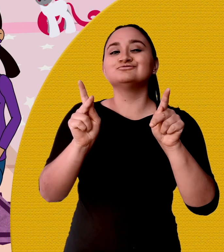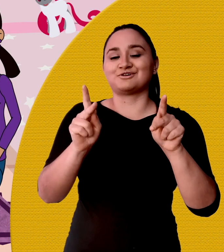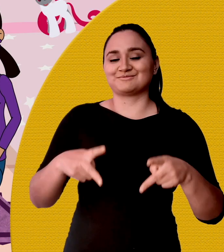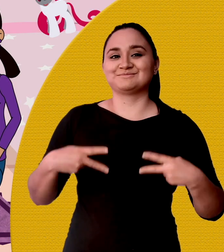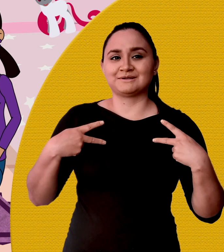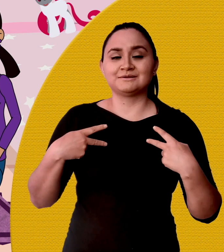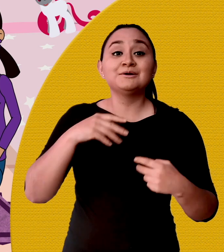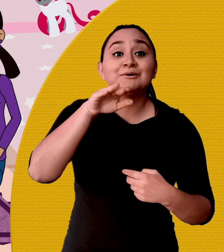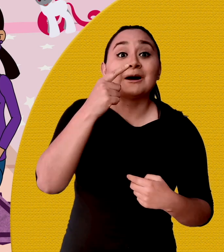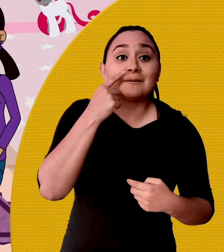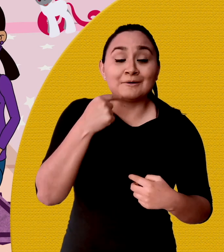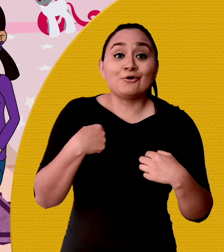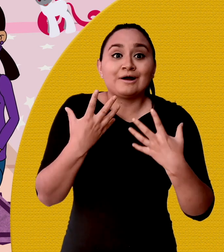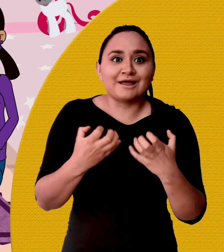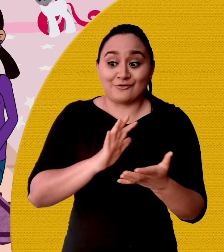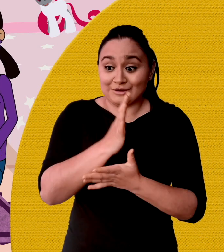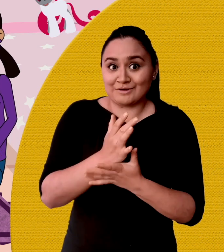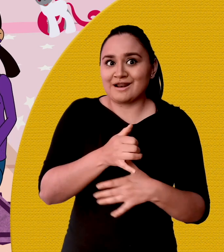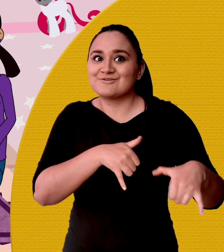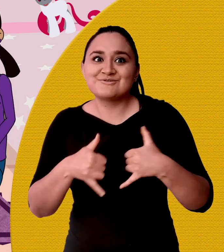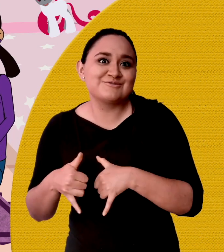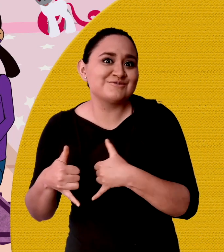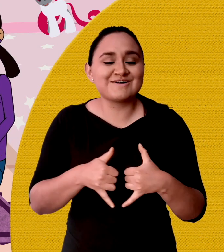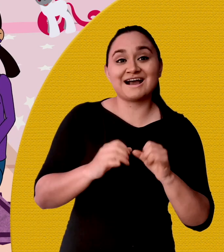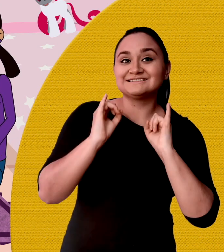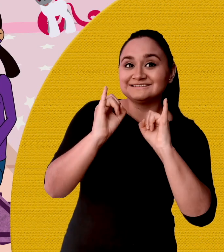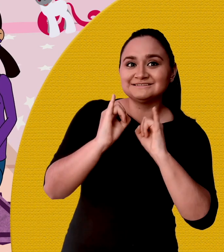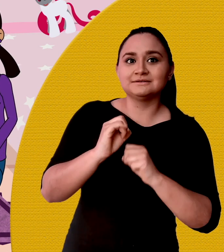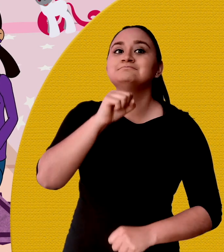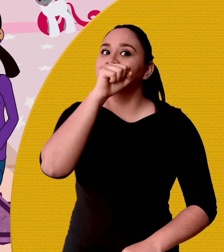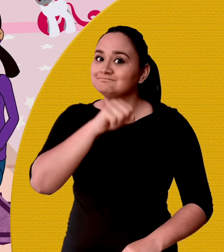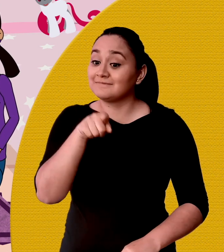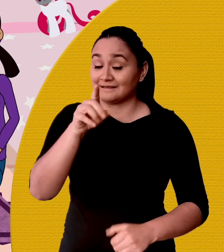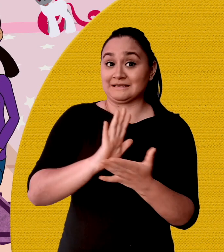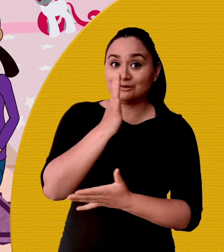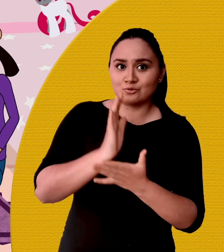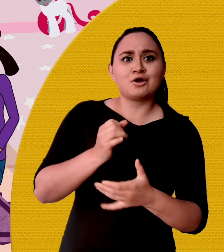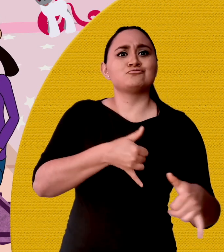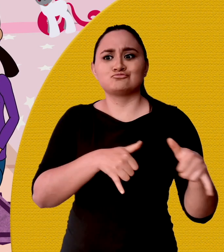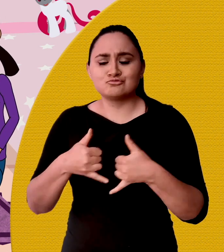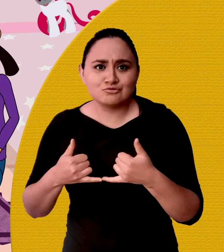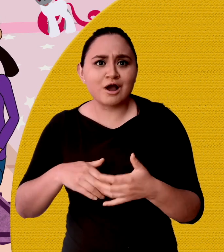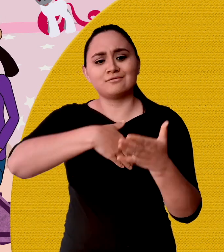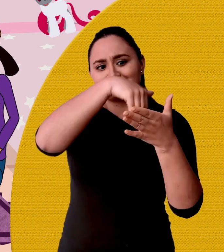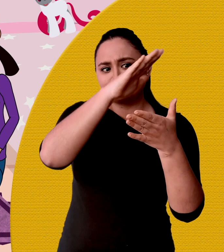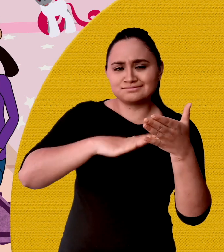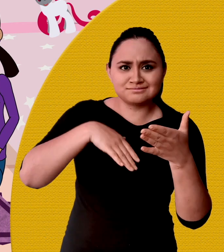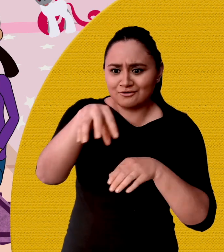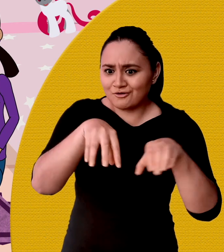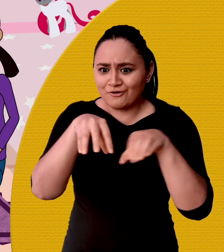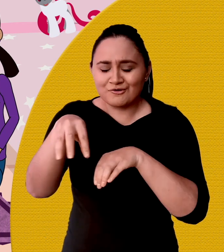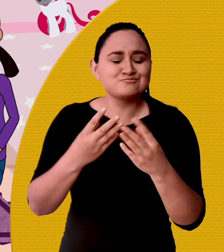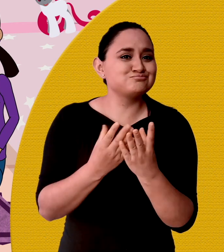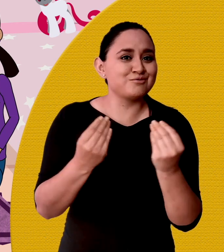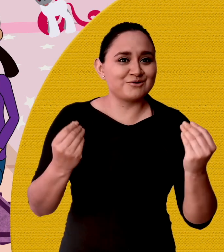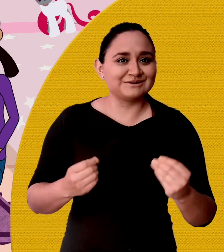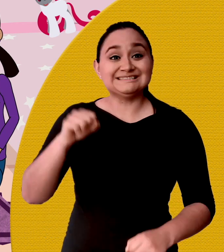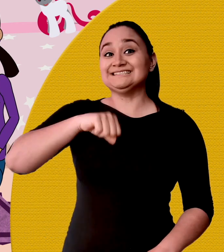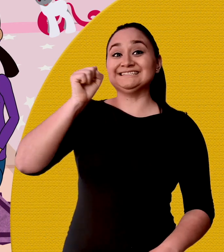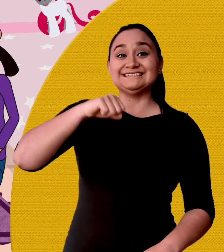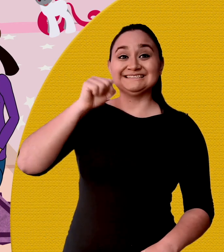Papi, yo quiero aprender en mi escuela a jugar y divertirme. Ahí, Antonia. Vas a jugar, pintar y armar muchos